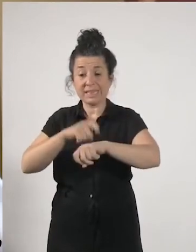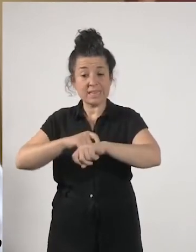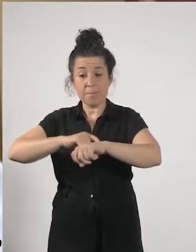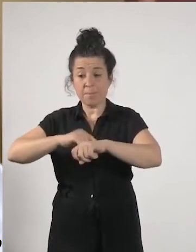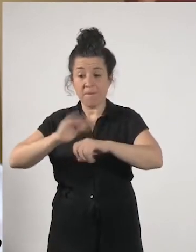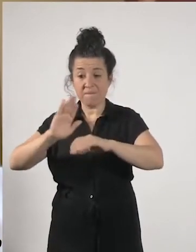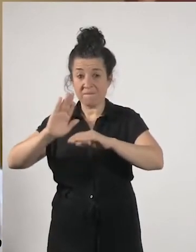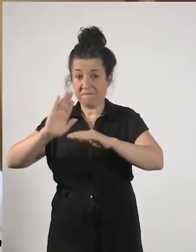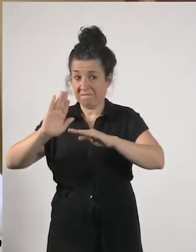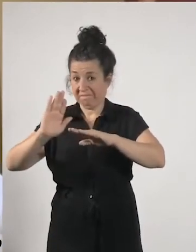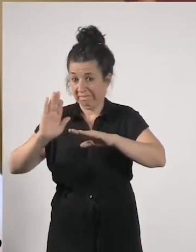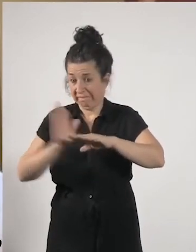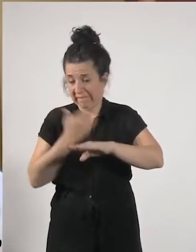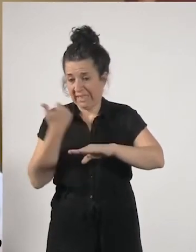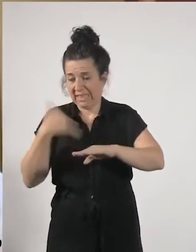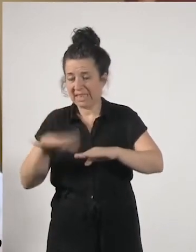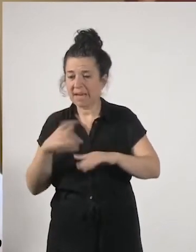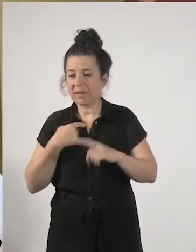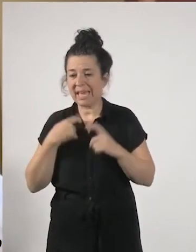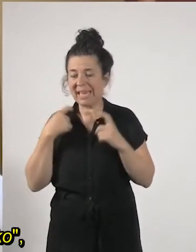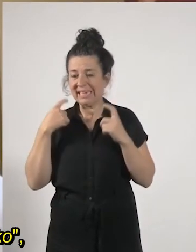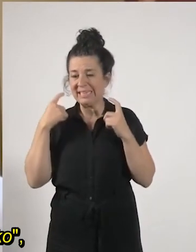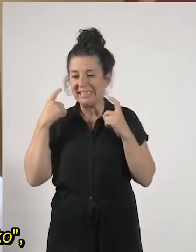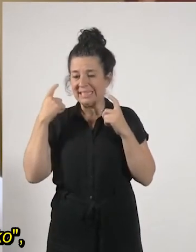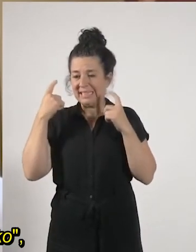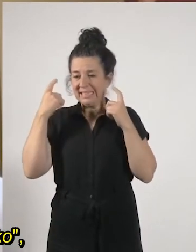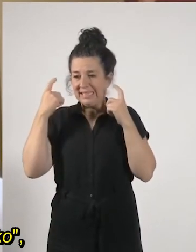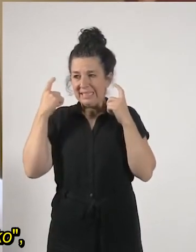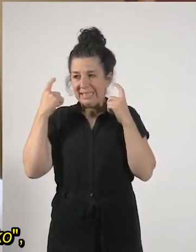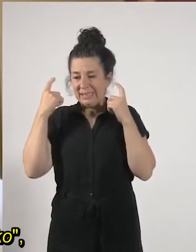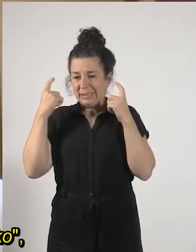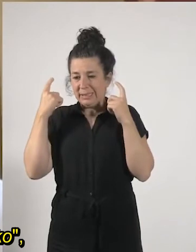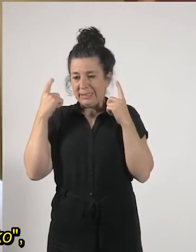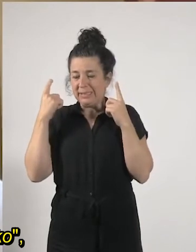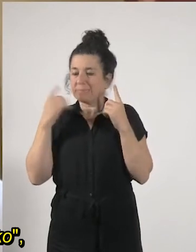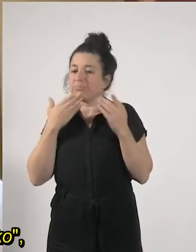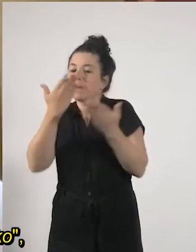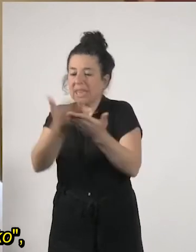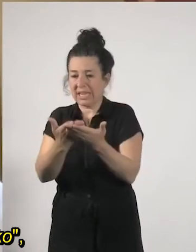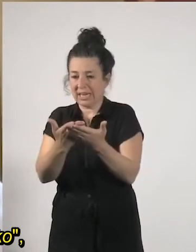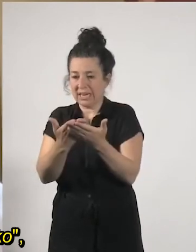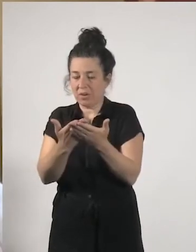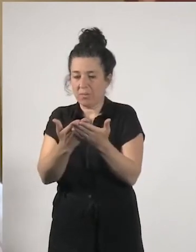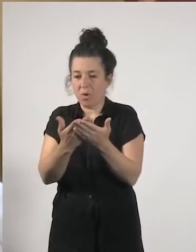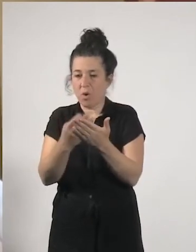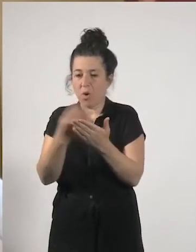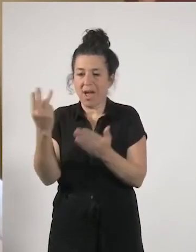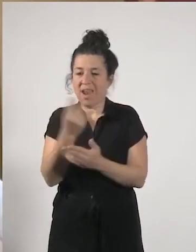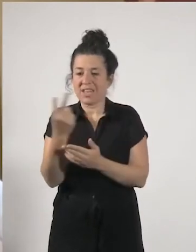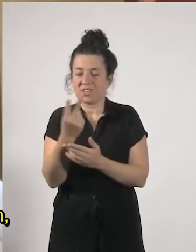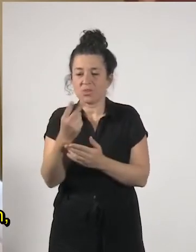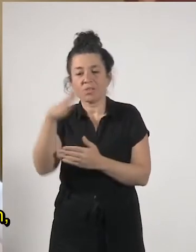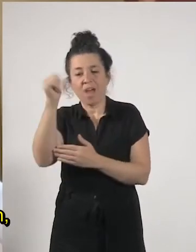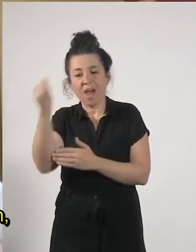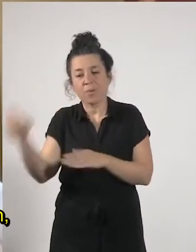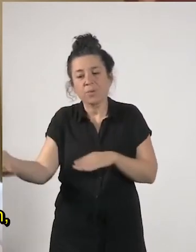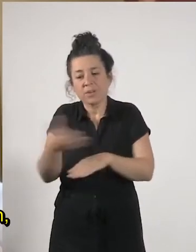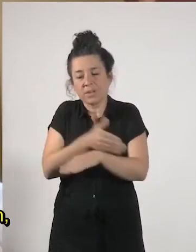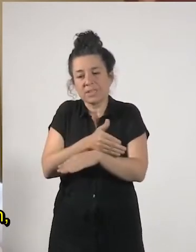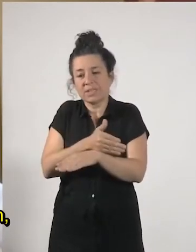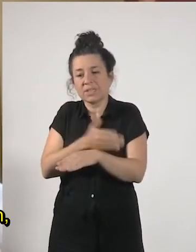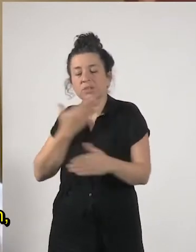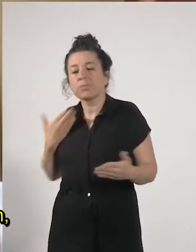licencia y os voy a pedir Merckx y María antes de deciros agurres que ricasco os voy a